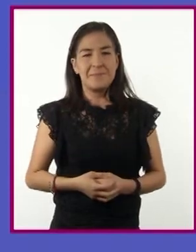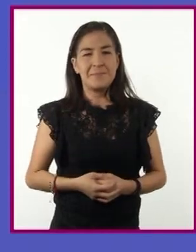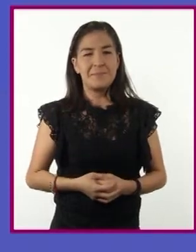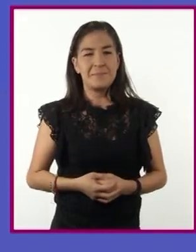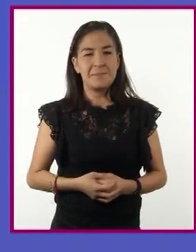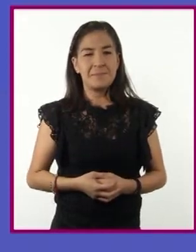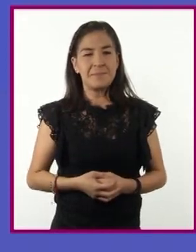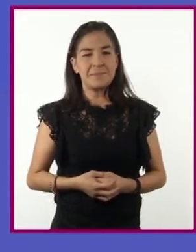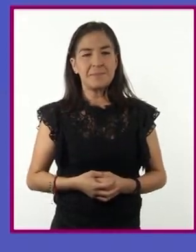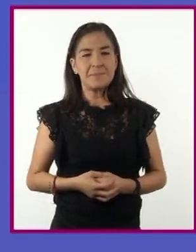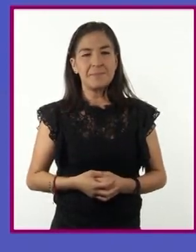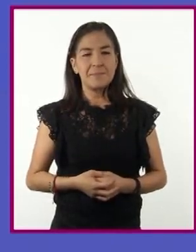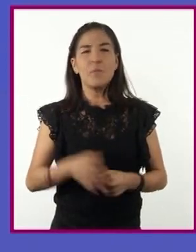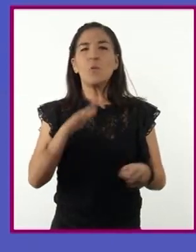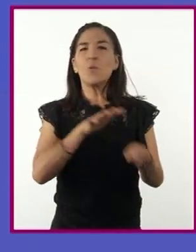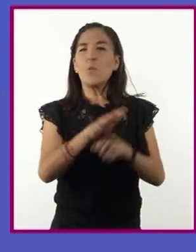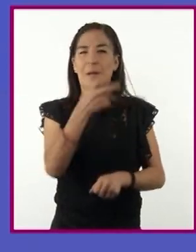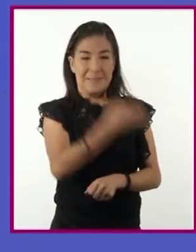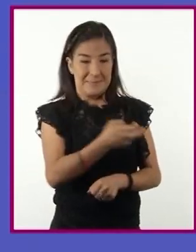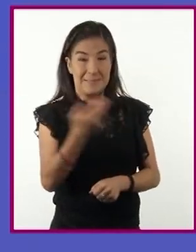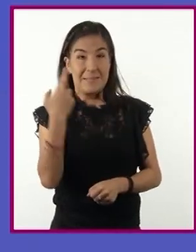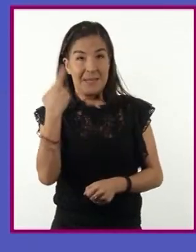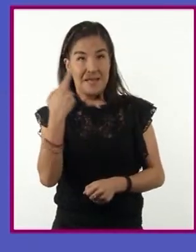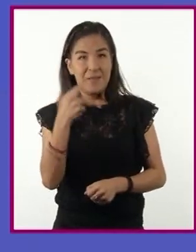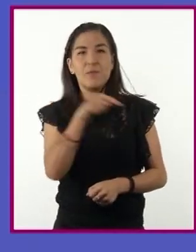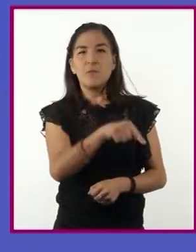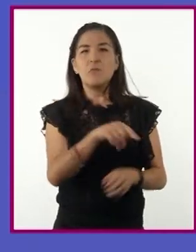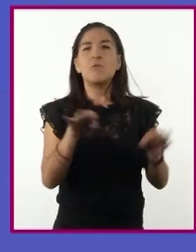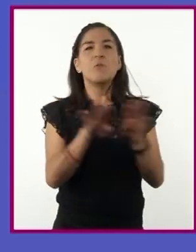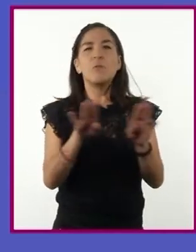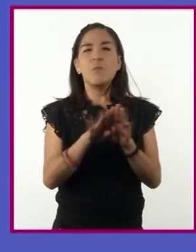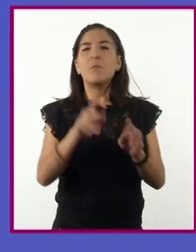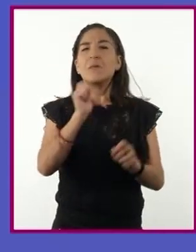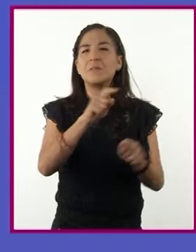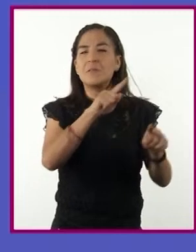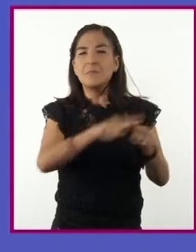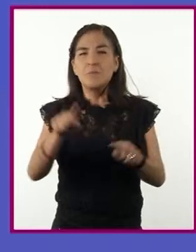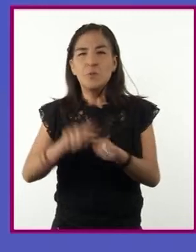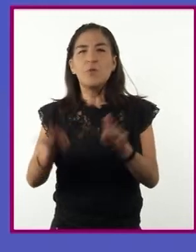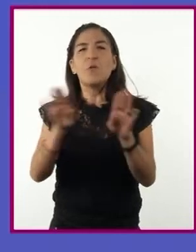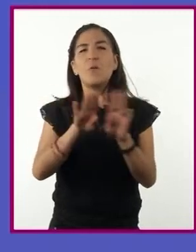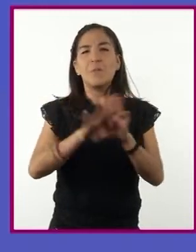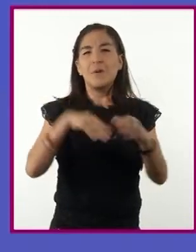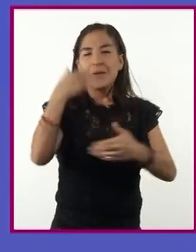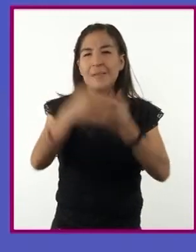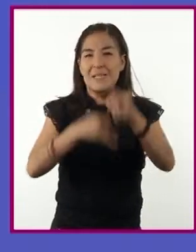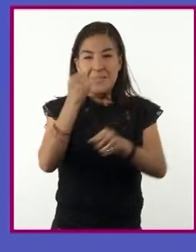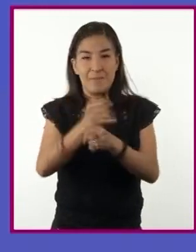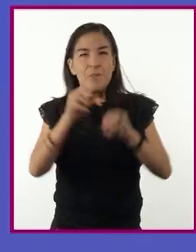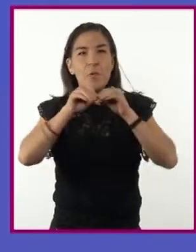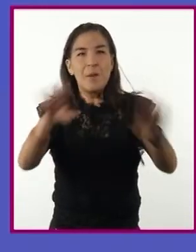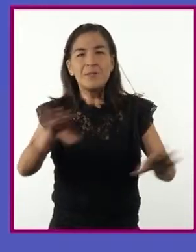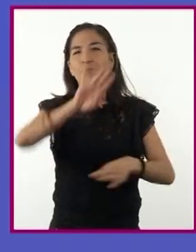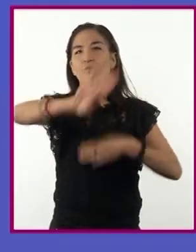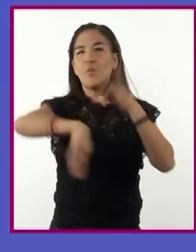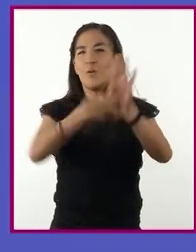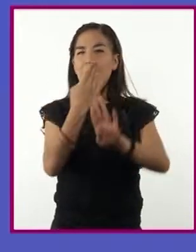¿Cuál ha sido el papel de la radio en sucesos de relevancia mundial?